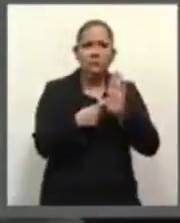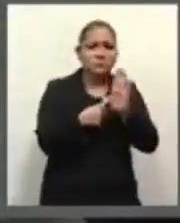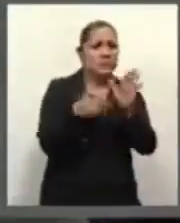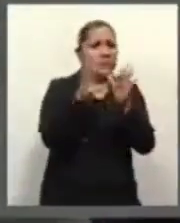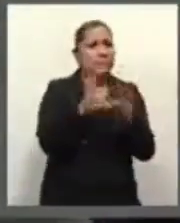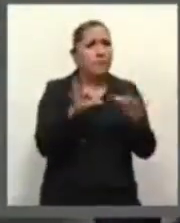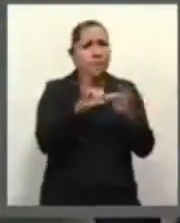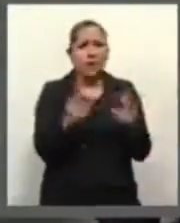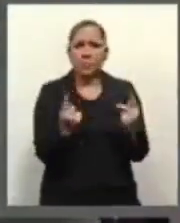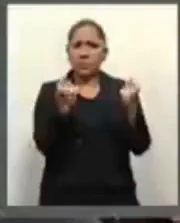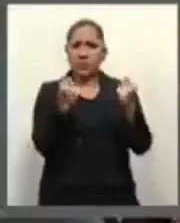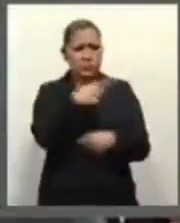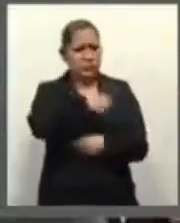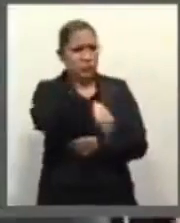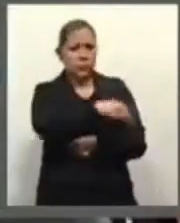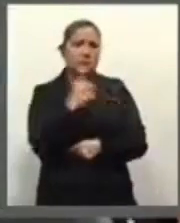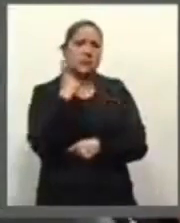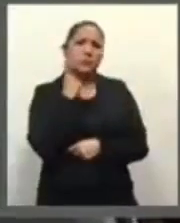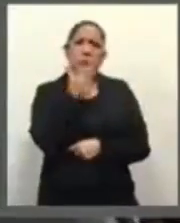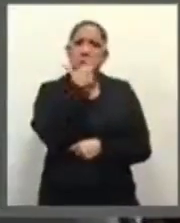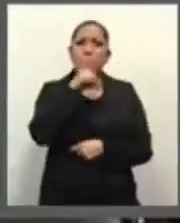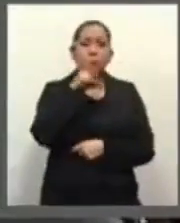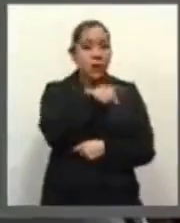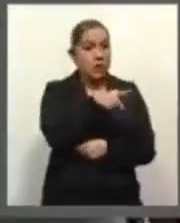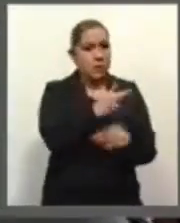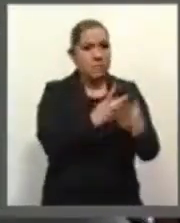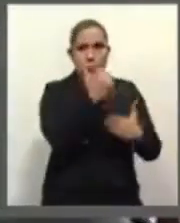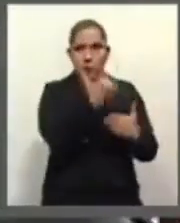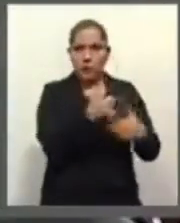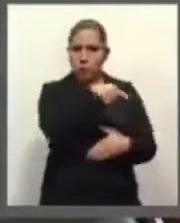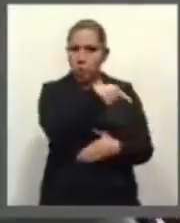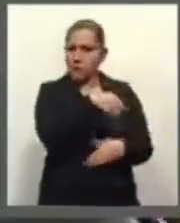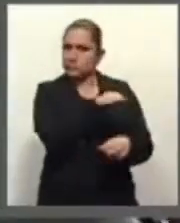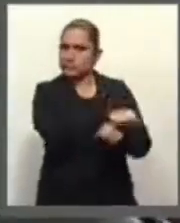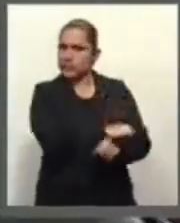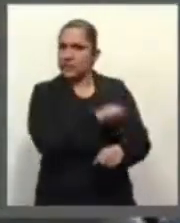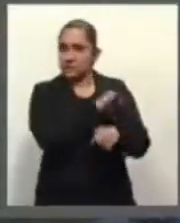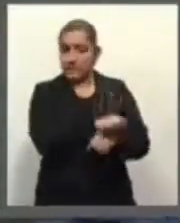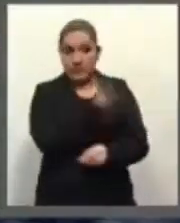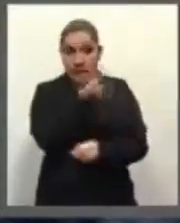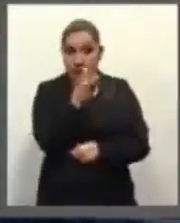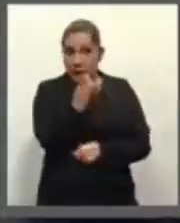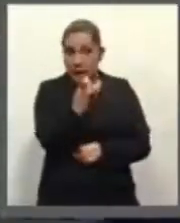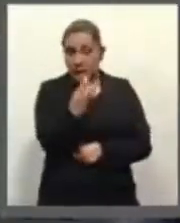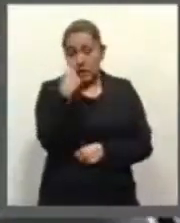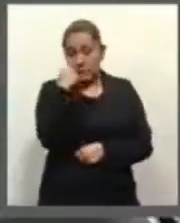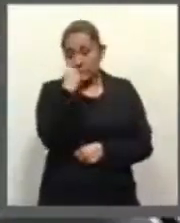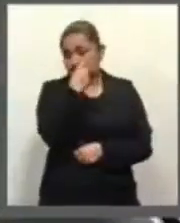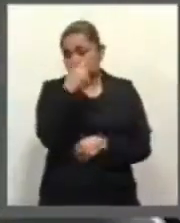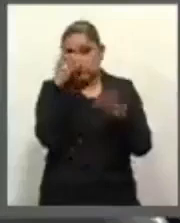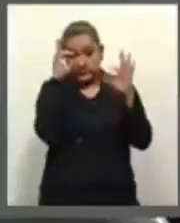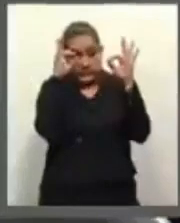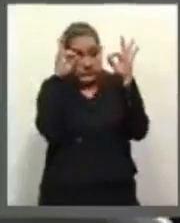defender este proyecto es tan patético como los resultados